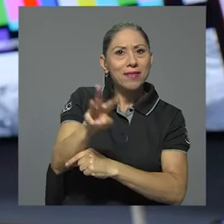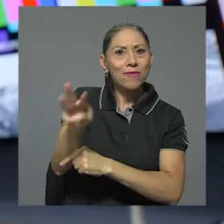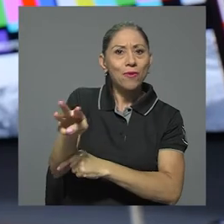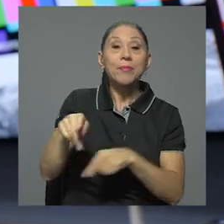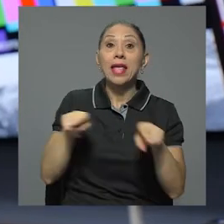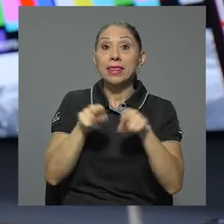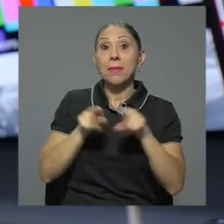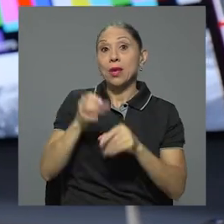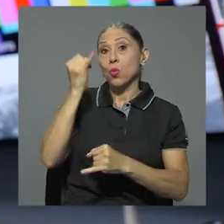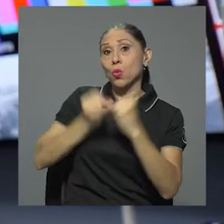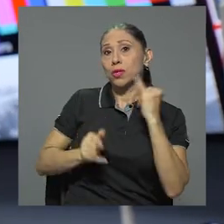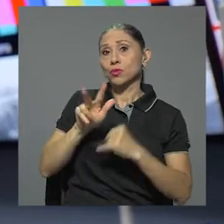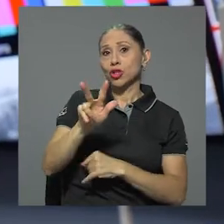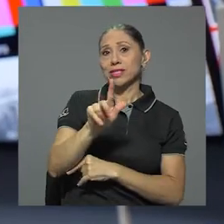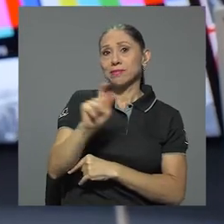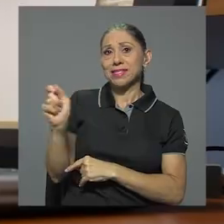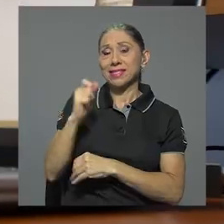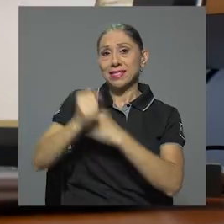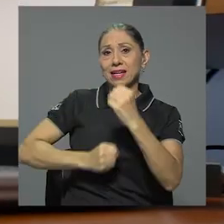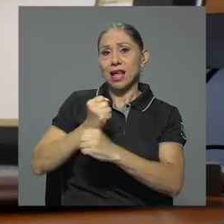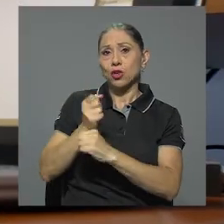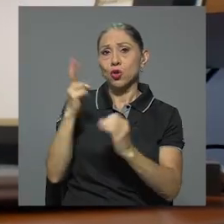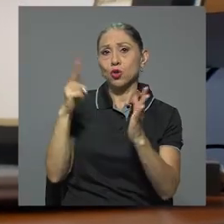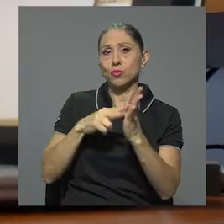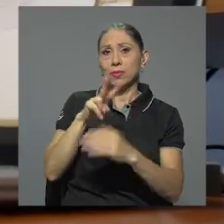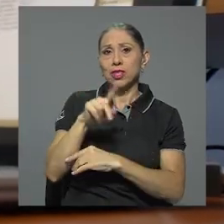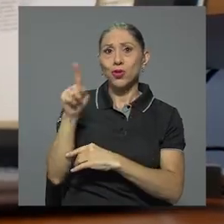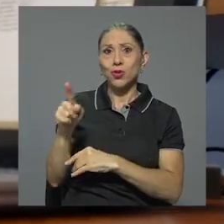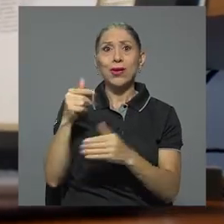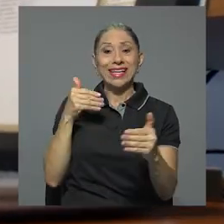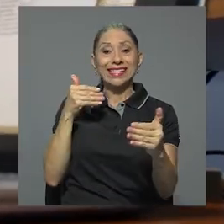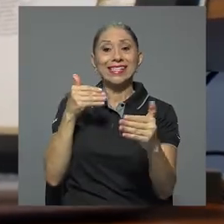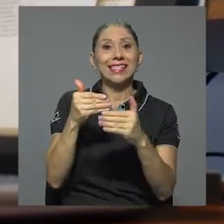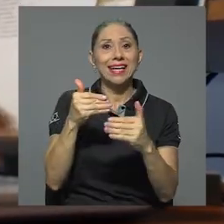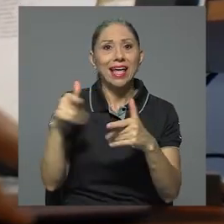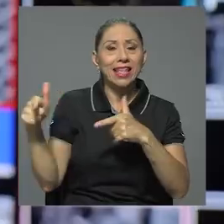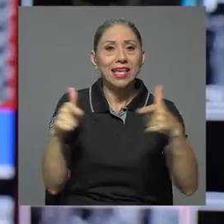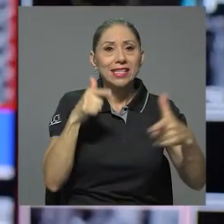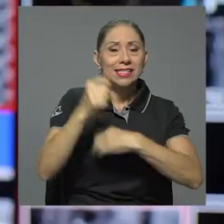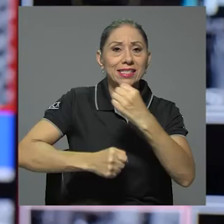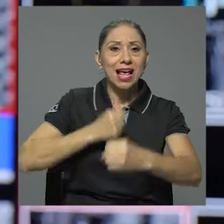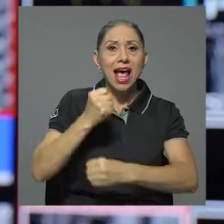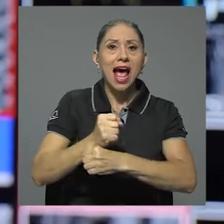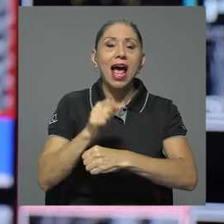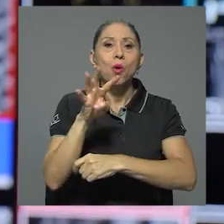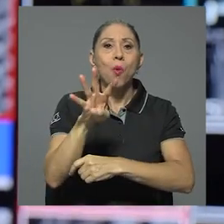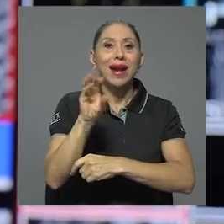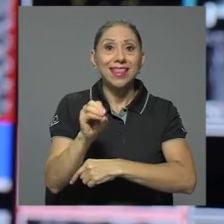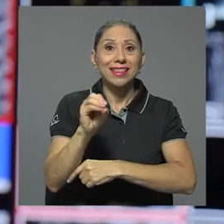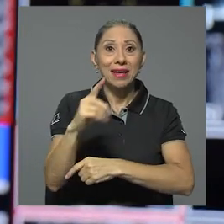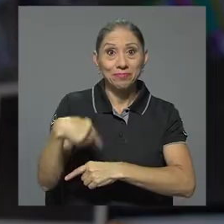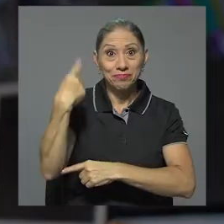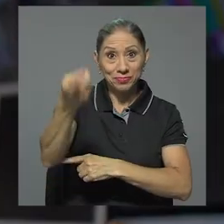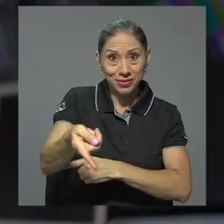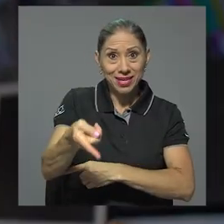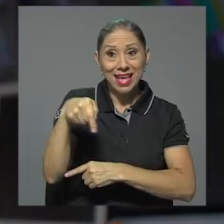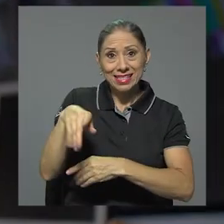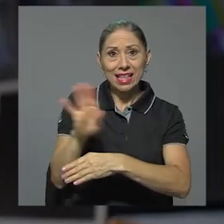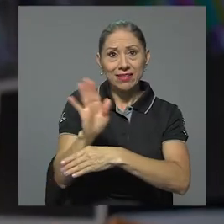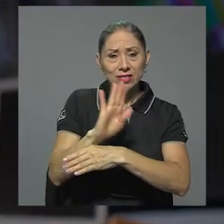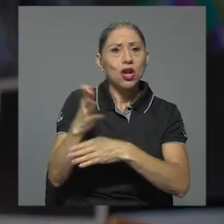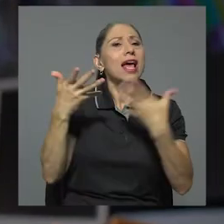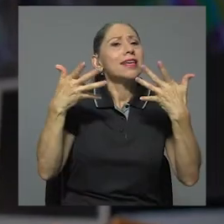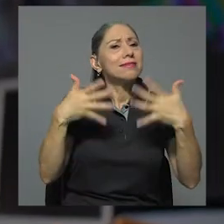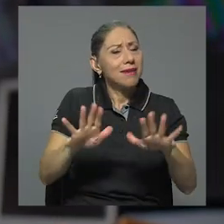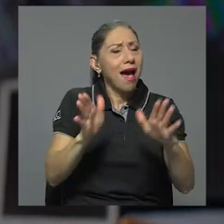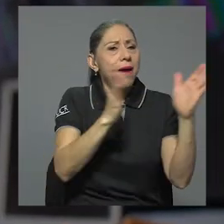para este último trimestre del 2021 y de cara al 40 aniversario de esta televisora que se celebrará el próximo año, ya se preparan